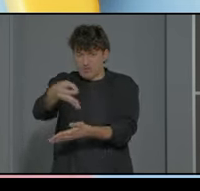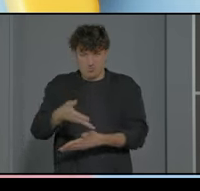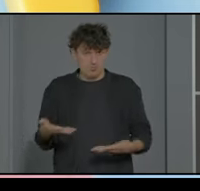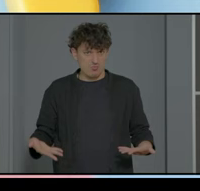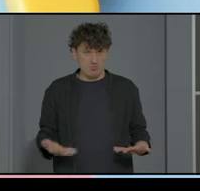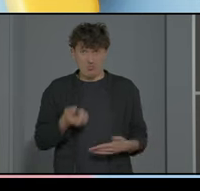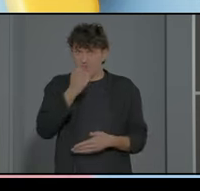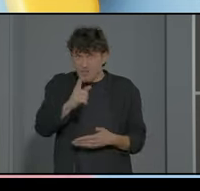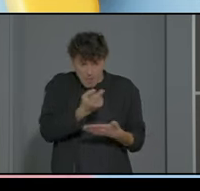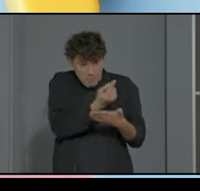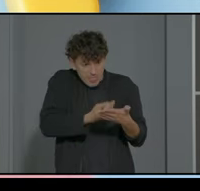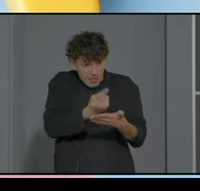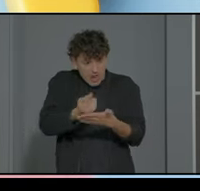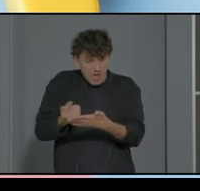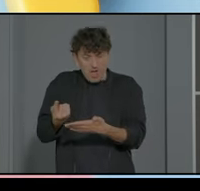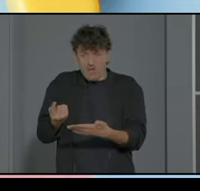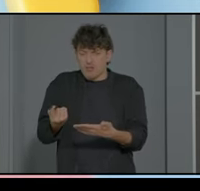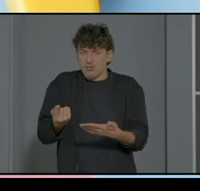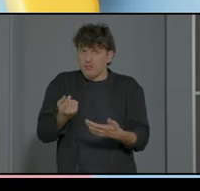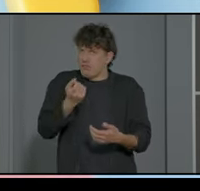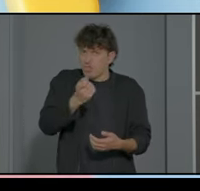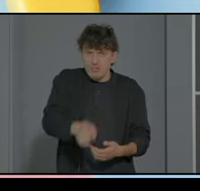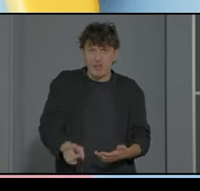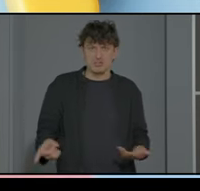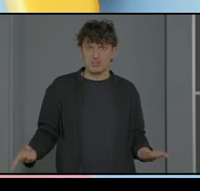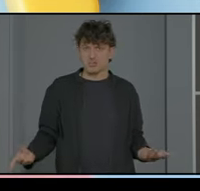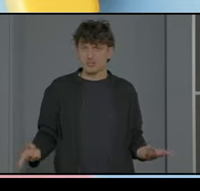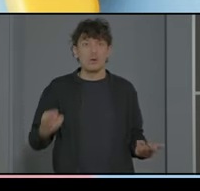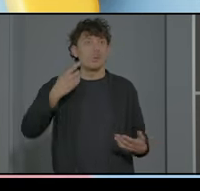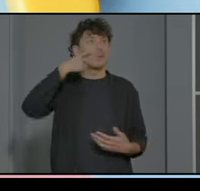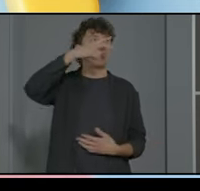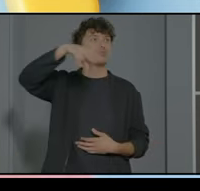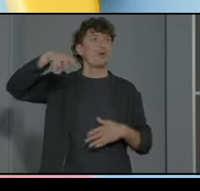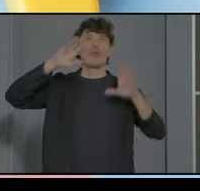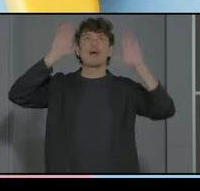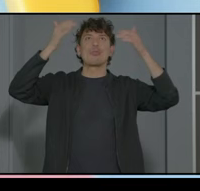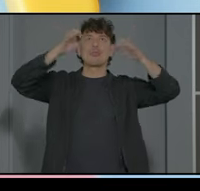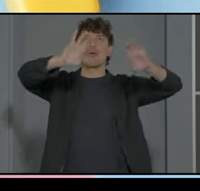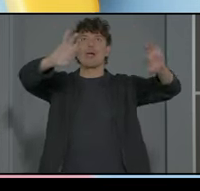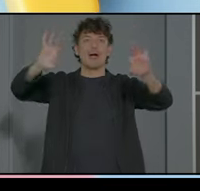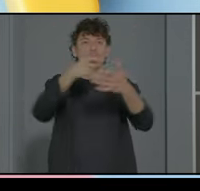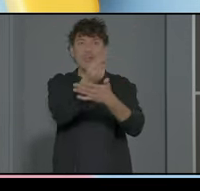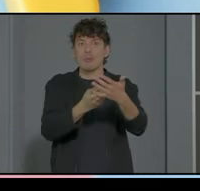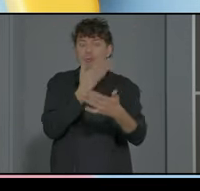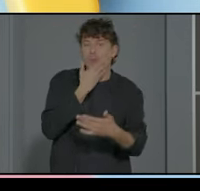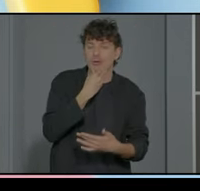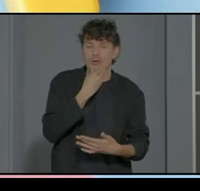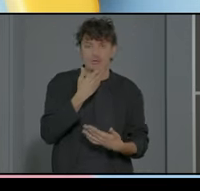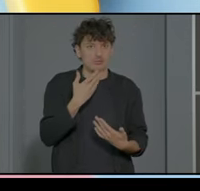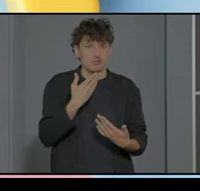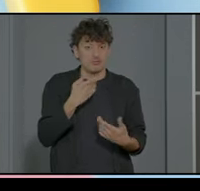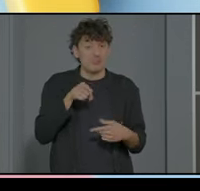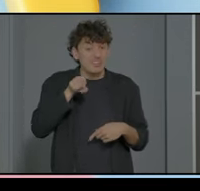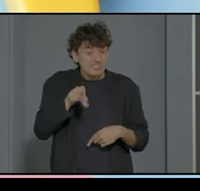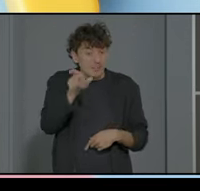hace falta que llenes todo de pictogramas esto no es el museo del autismo no se trata de poner pictogramas muy bonitos se trata de las ayudas que necesitan